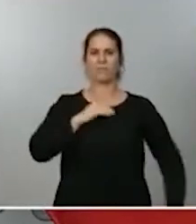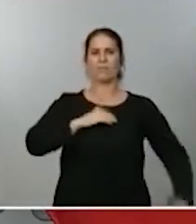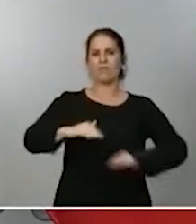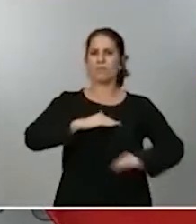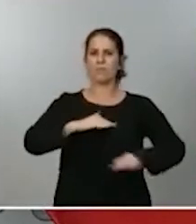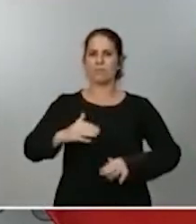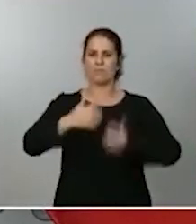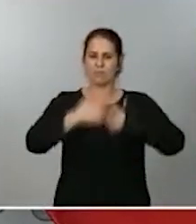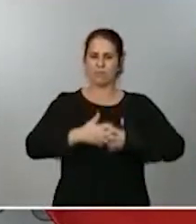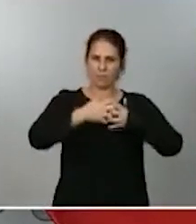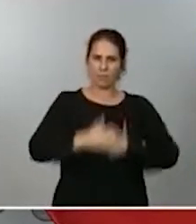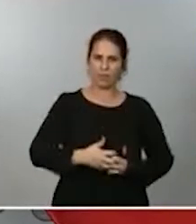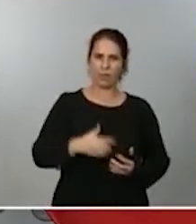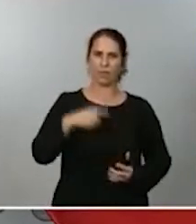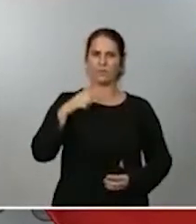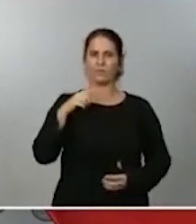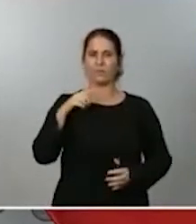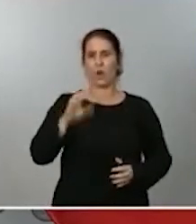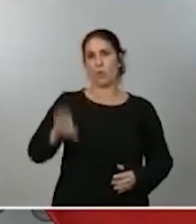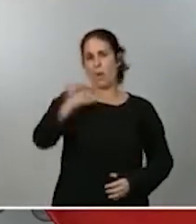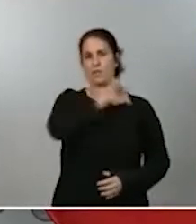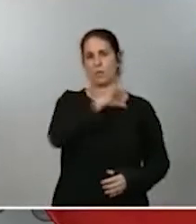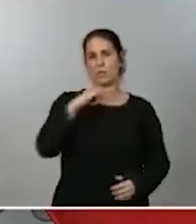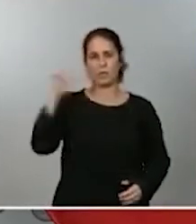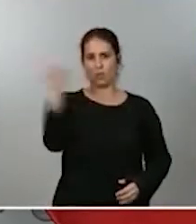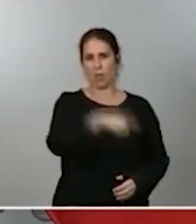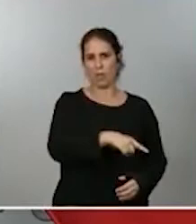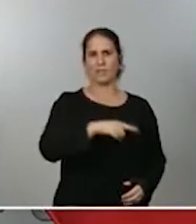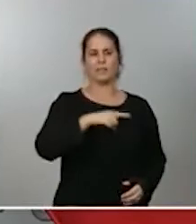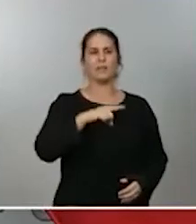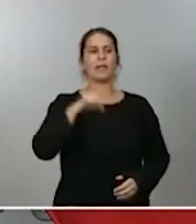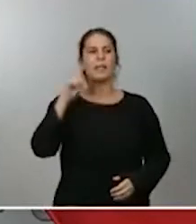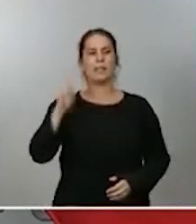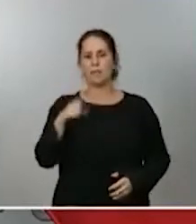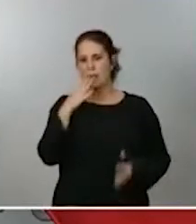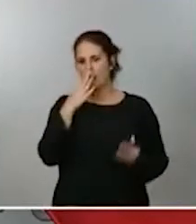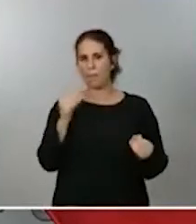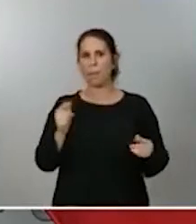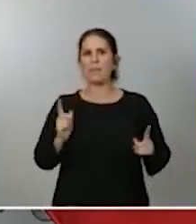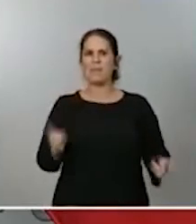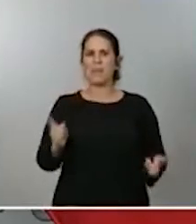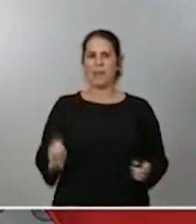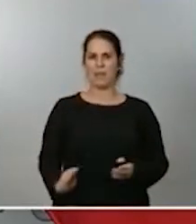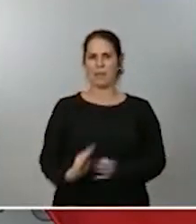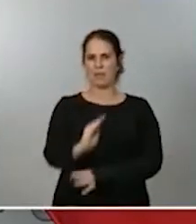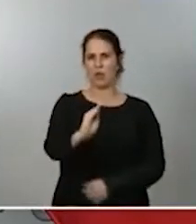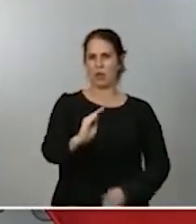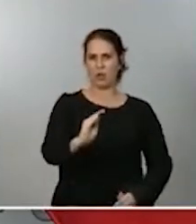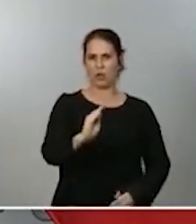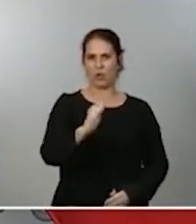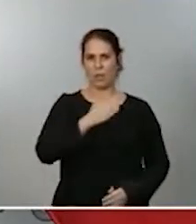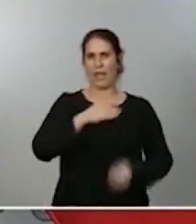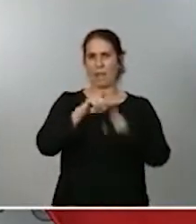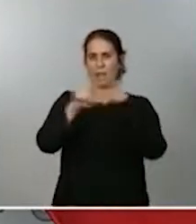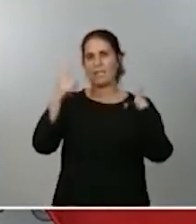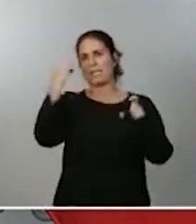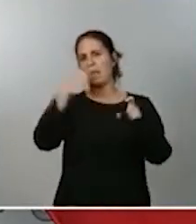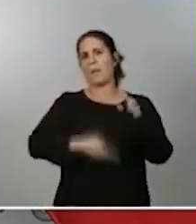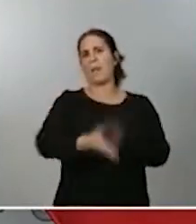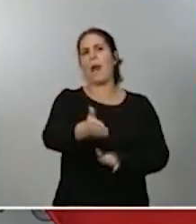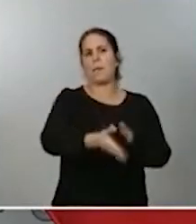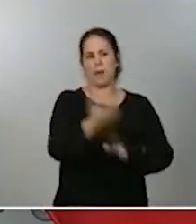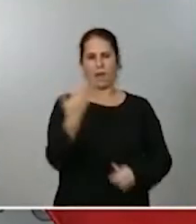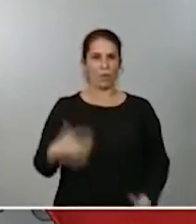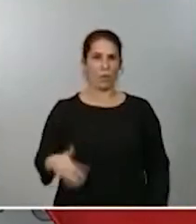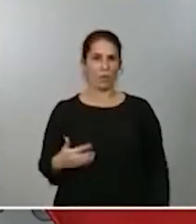en cada territorio y previsibilidad por parte de la inversión que desarrollan nuestras empresas. Por ello, este